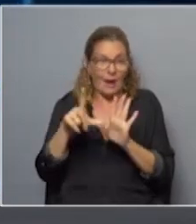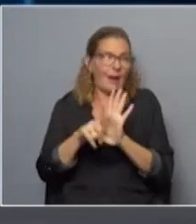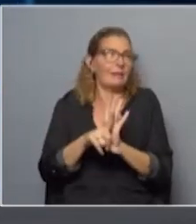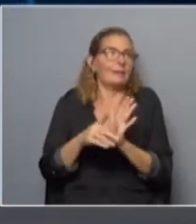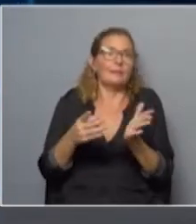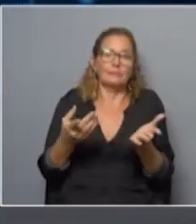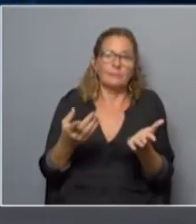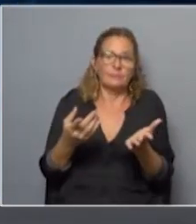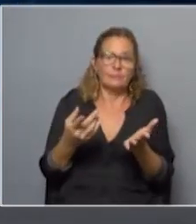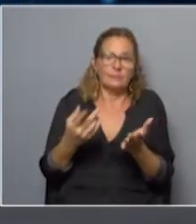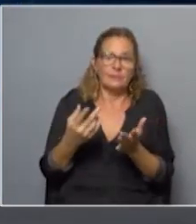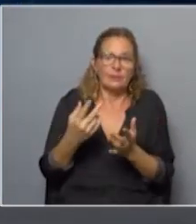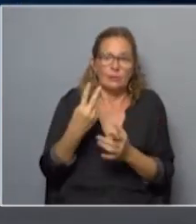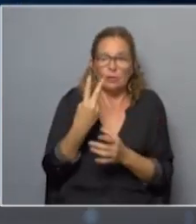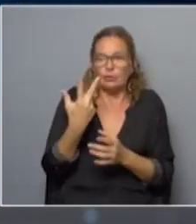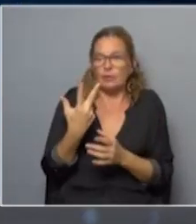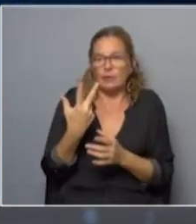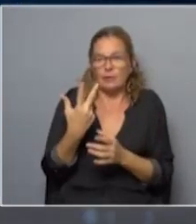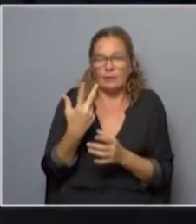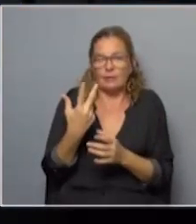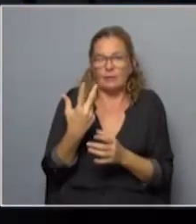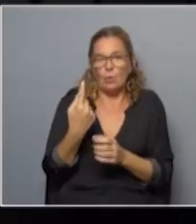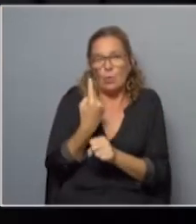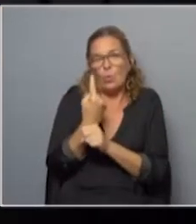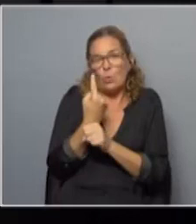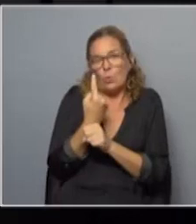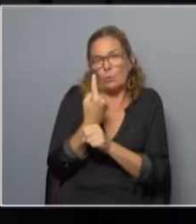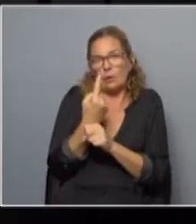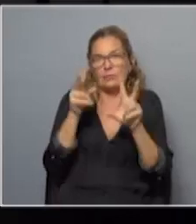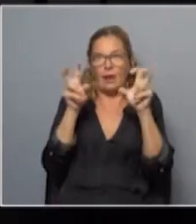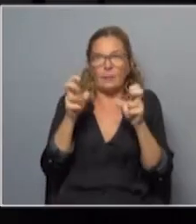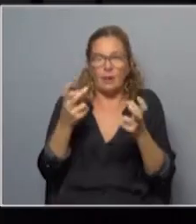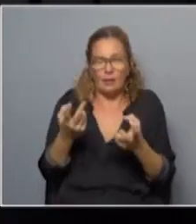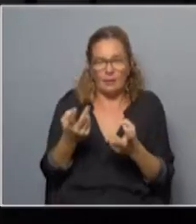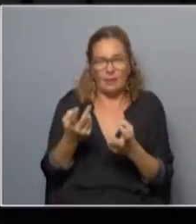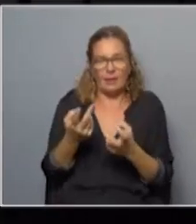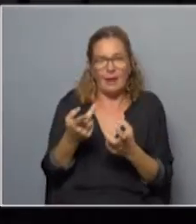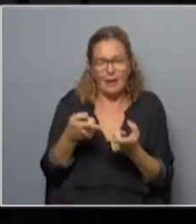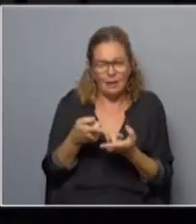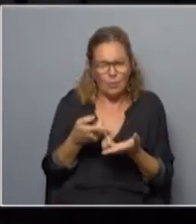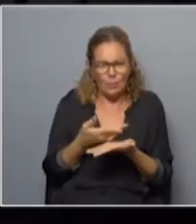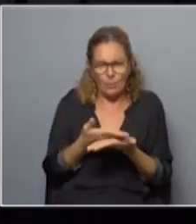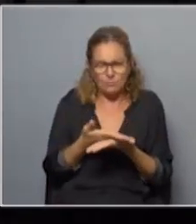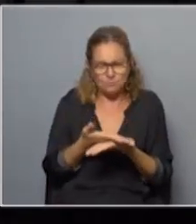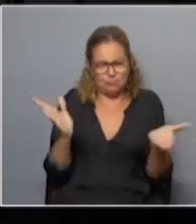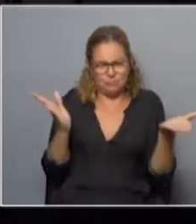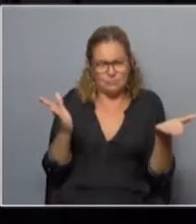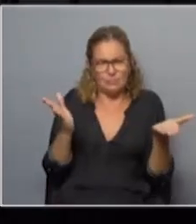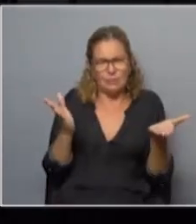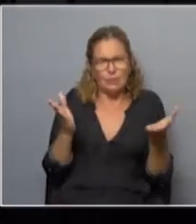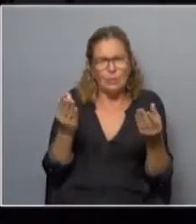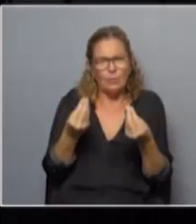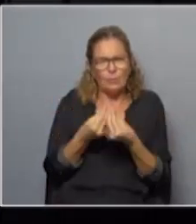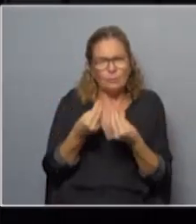que tocaban tres materias, eran leyes que... Una incluso, algunas. Una materia. Acá hay como una suerte de desborde de la